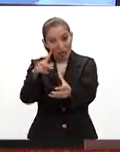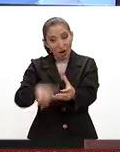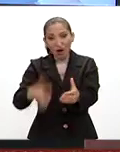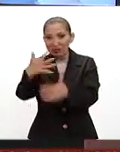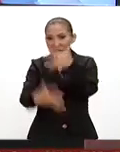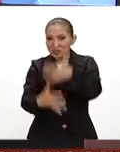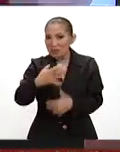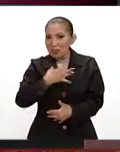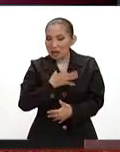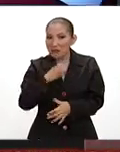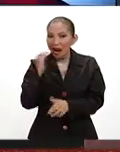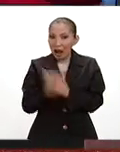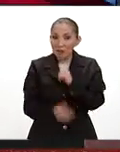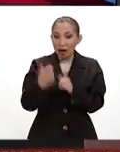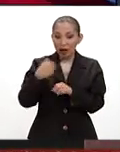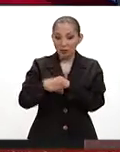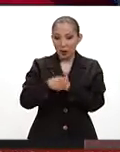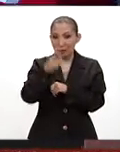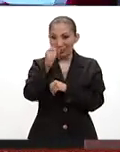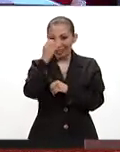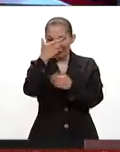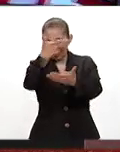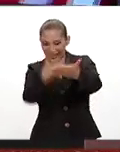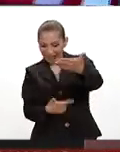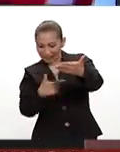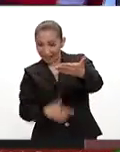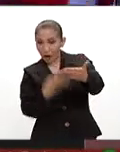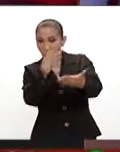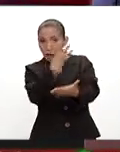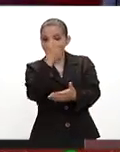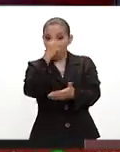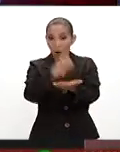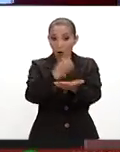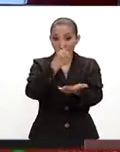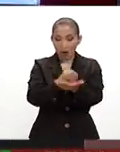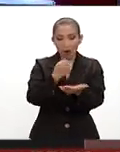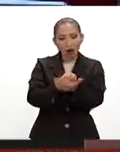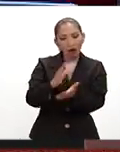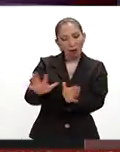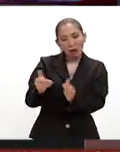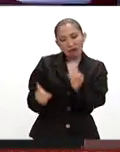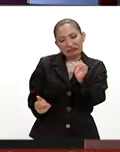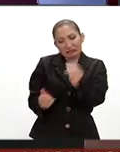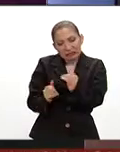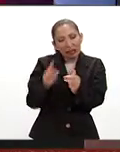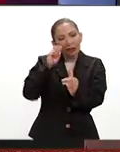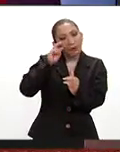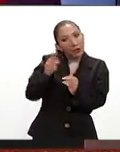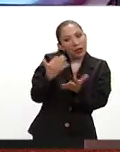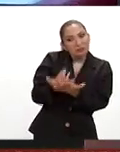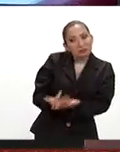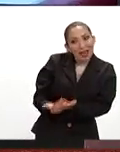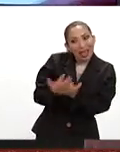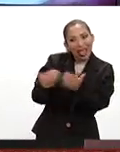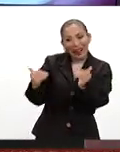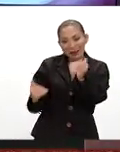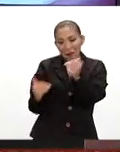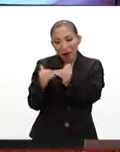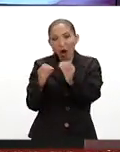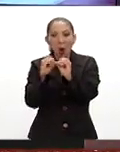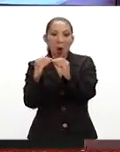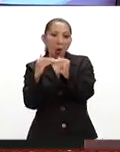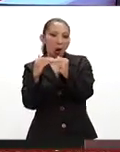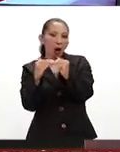15 medallas, se termina en la posición número 29, cuatro de oros, se queda corto de las expectativas de igualar o